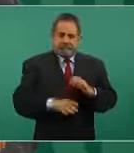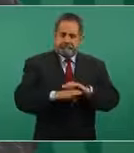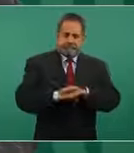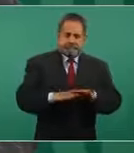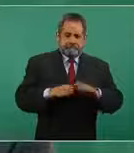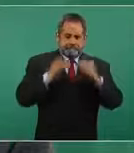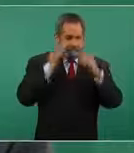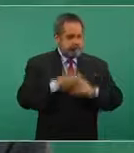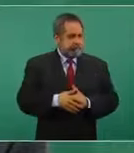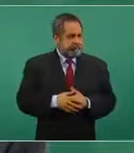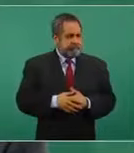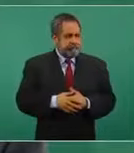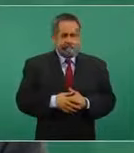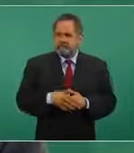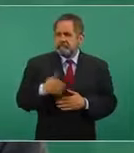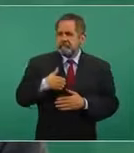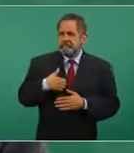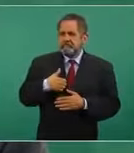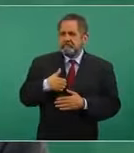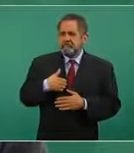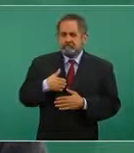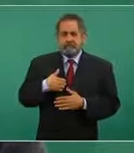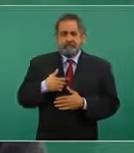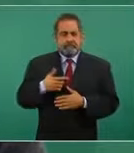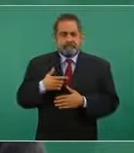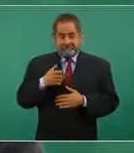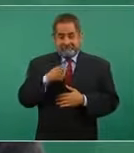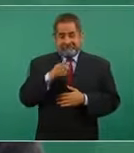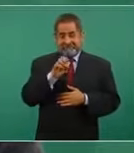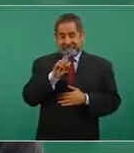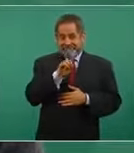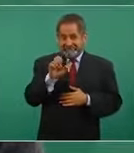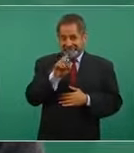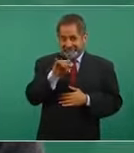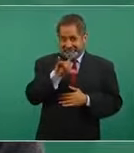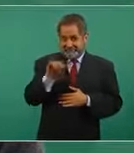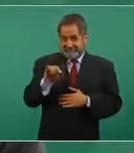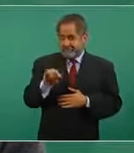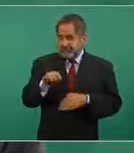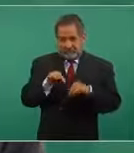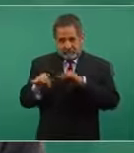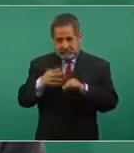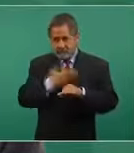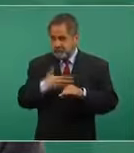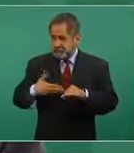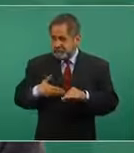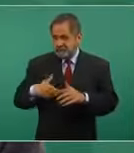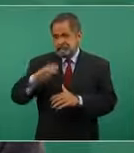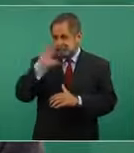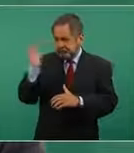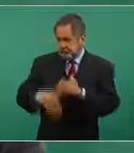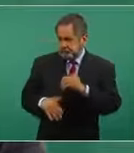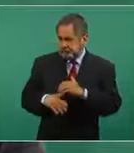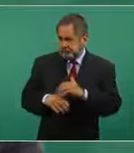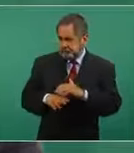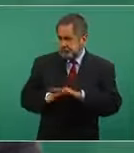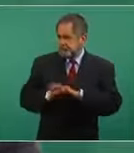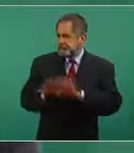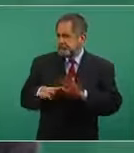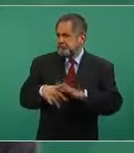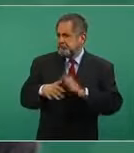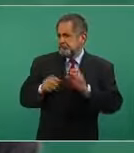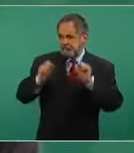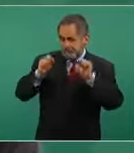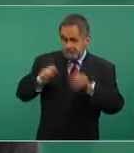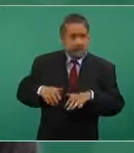aceptar un trabajo en la empresa extranjera que adquirió los